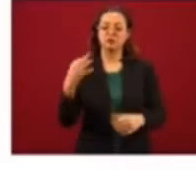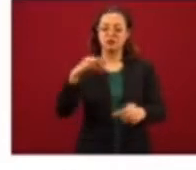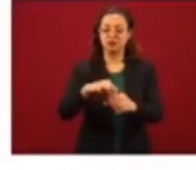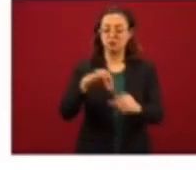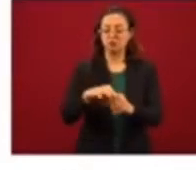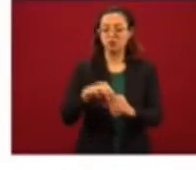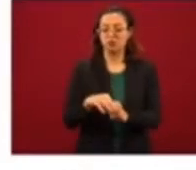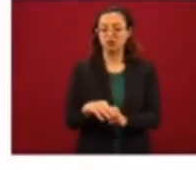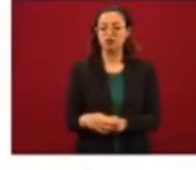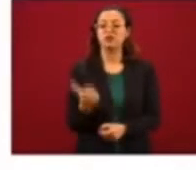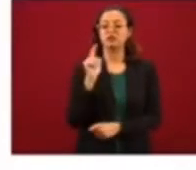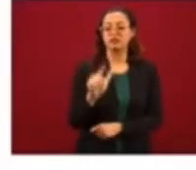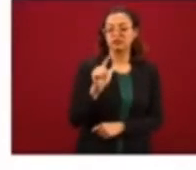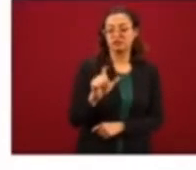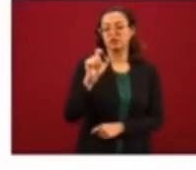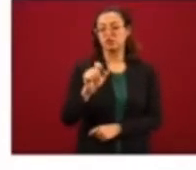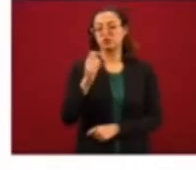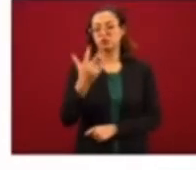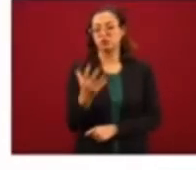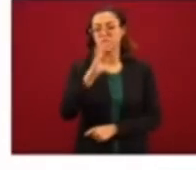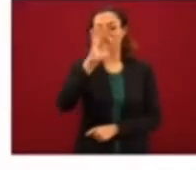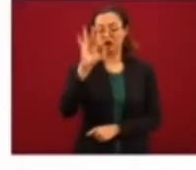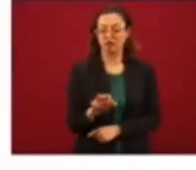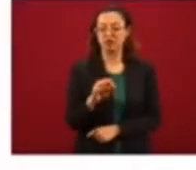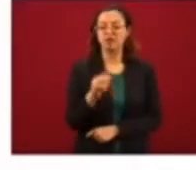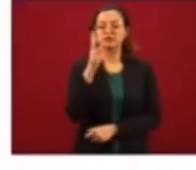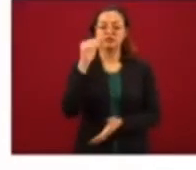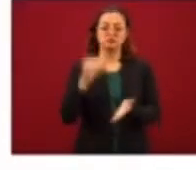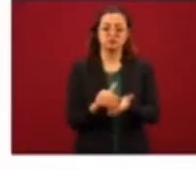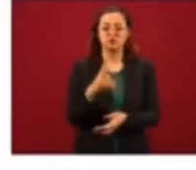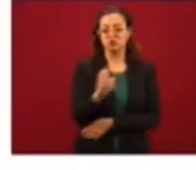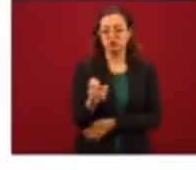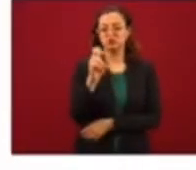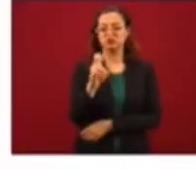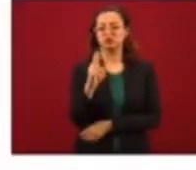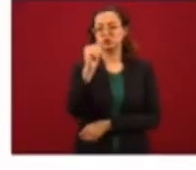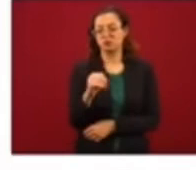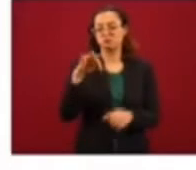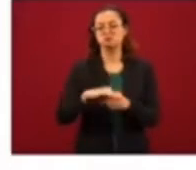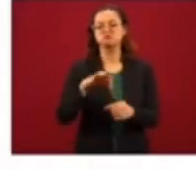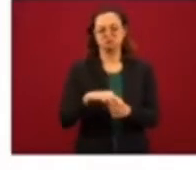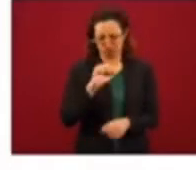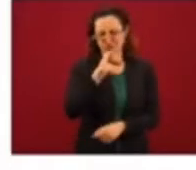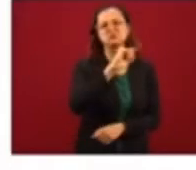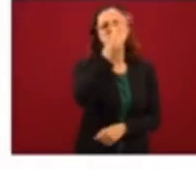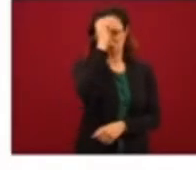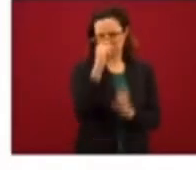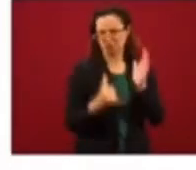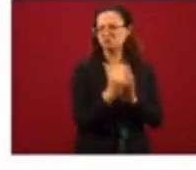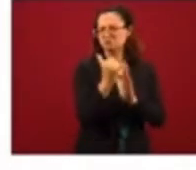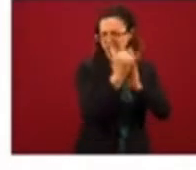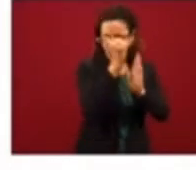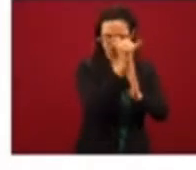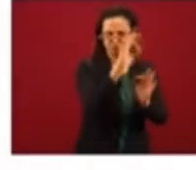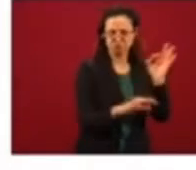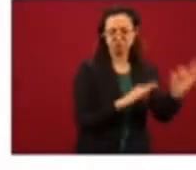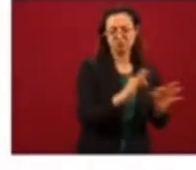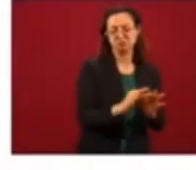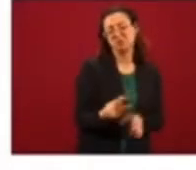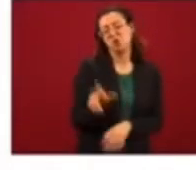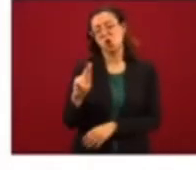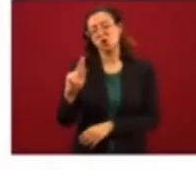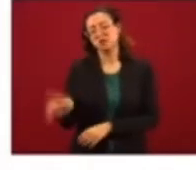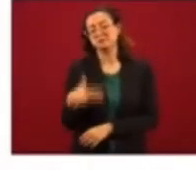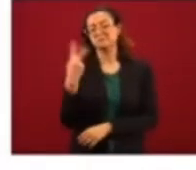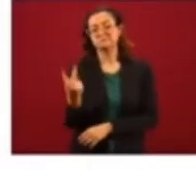de los cuales el 17.5% que corresponden a 3 mil 439 votos están de acuerdo en que se termine de construir la planta y el